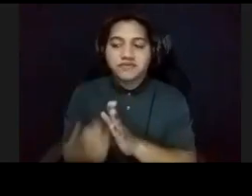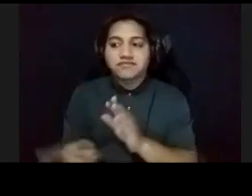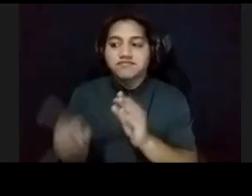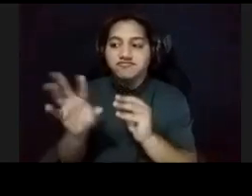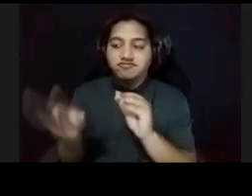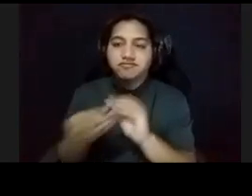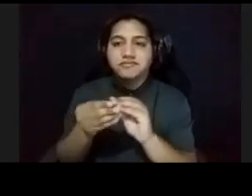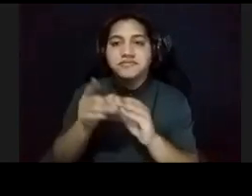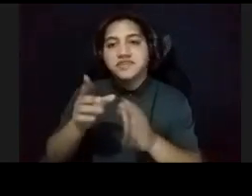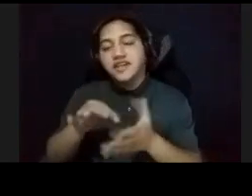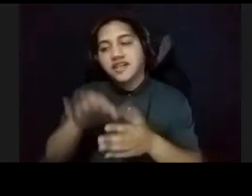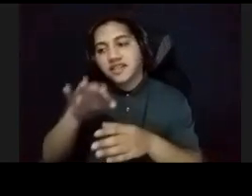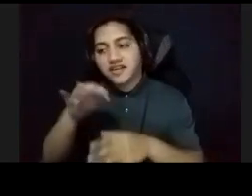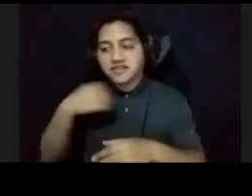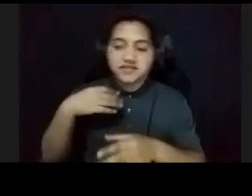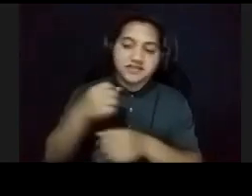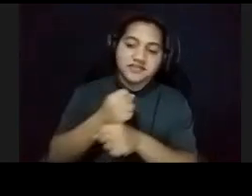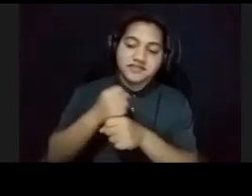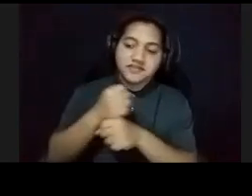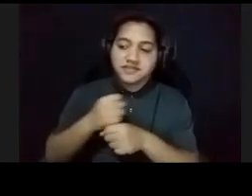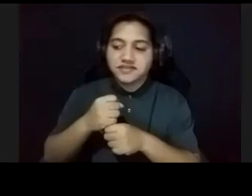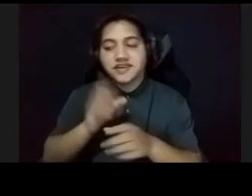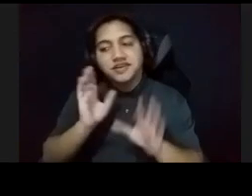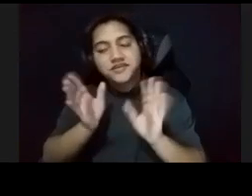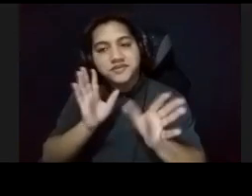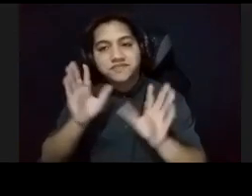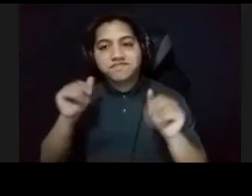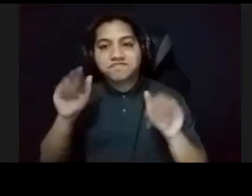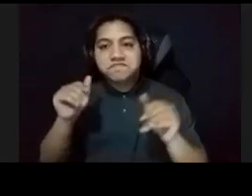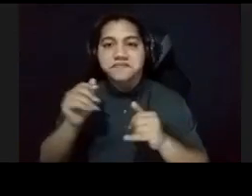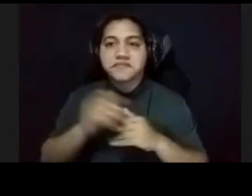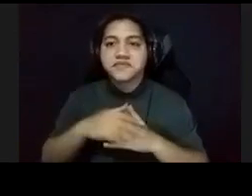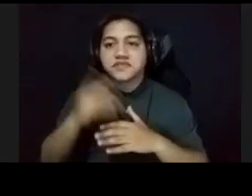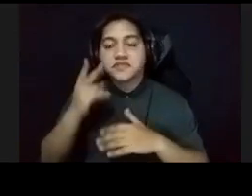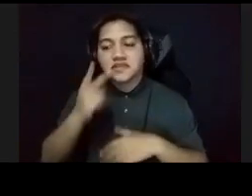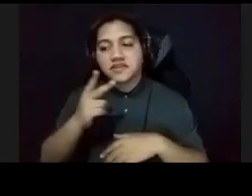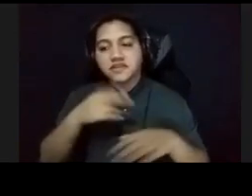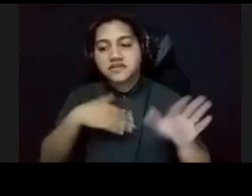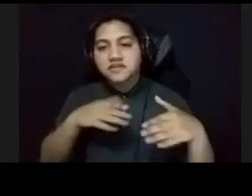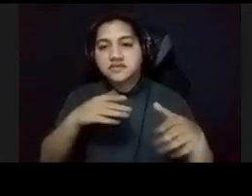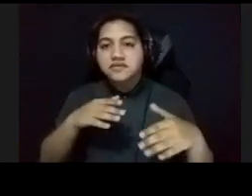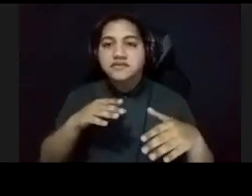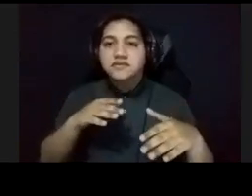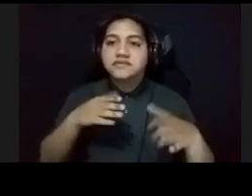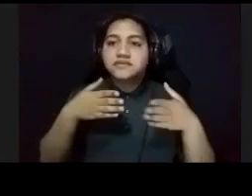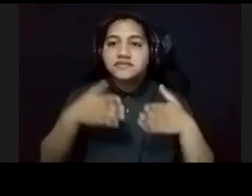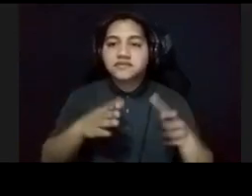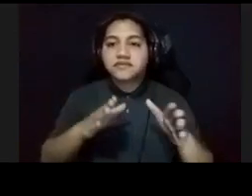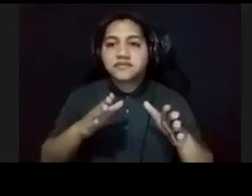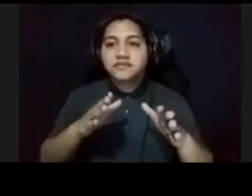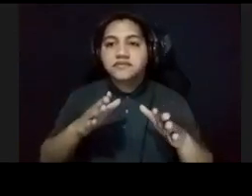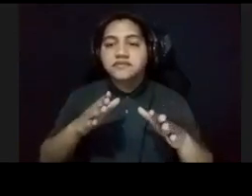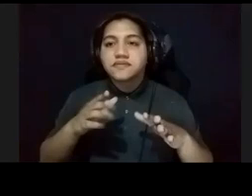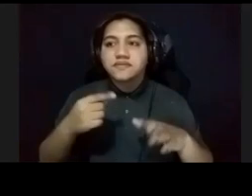se tomó un té, yo un café, nos despedimos, y yo al verlo caminar, hacia, por una de las calles, me dio esta